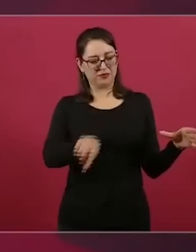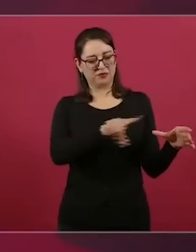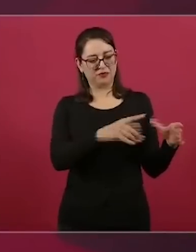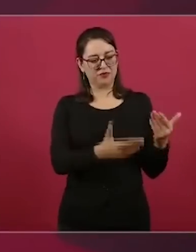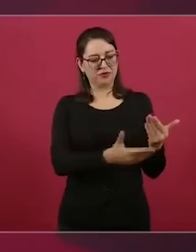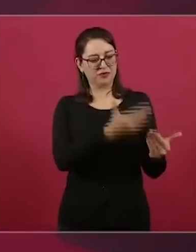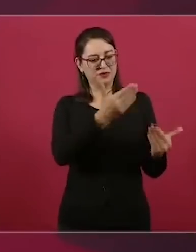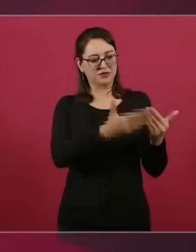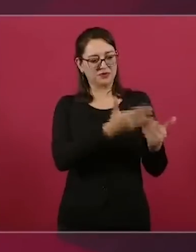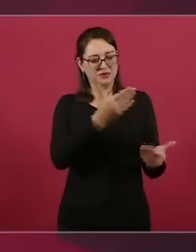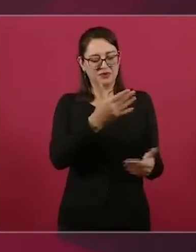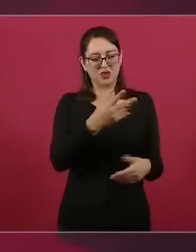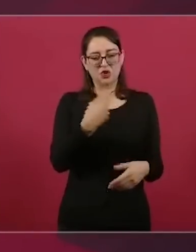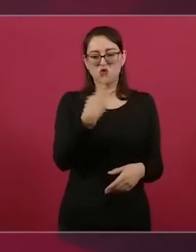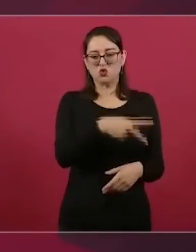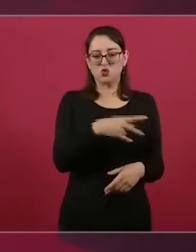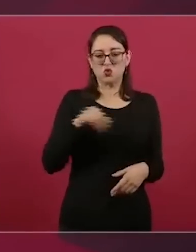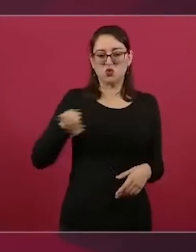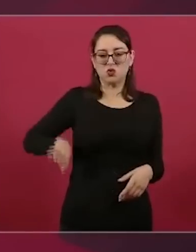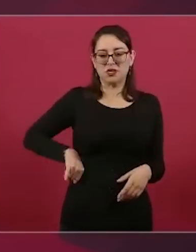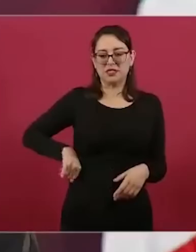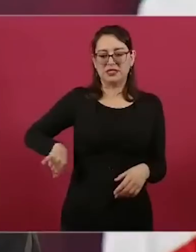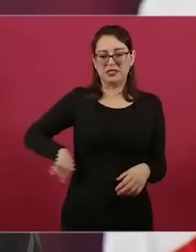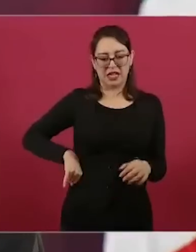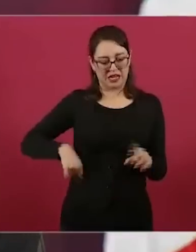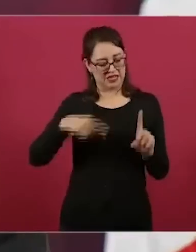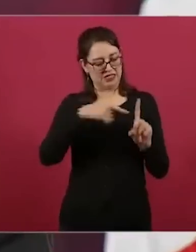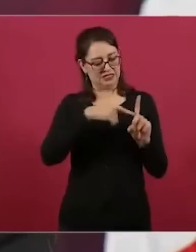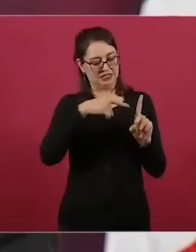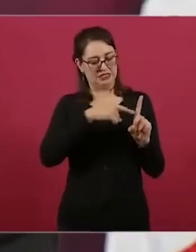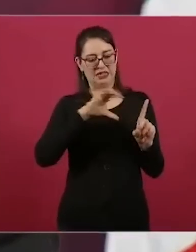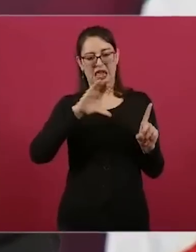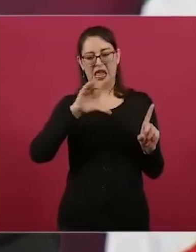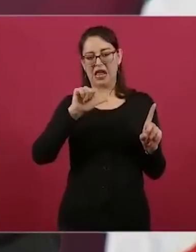a Claudio X. González? ¿Qué sabe de política?